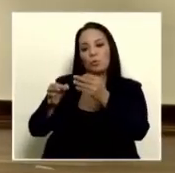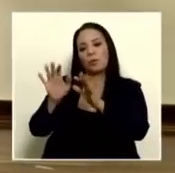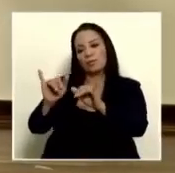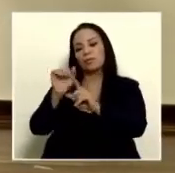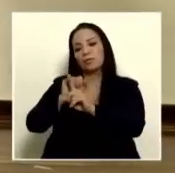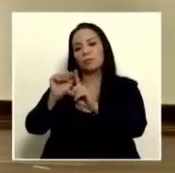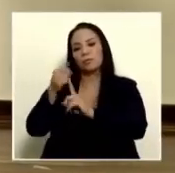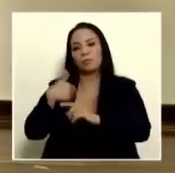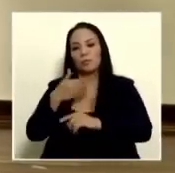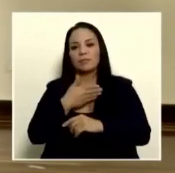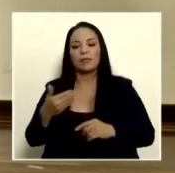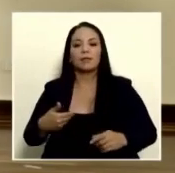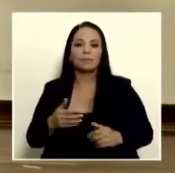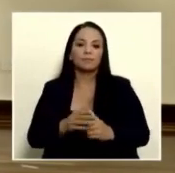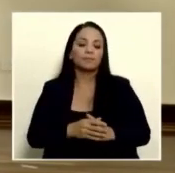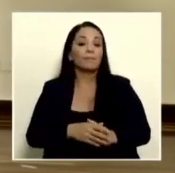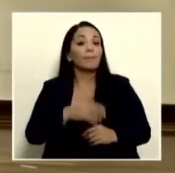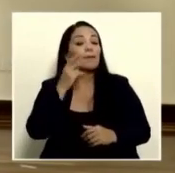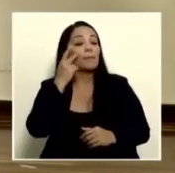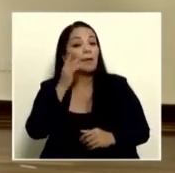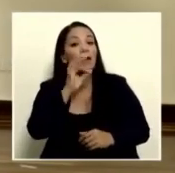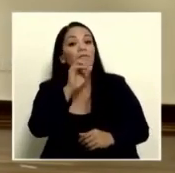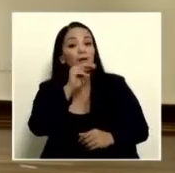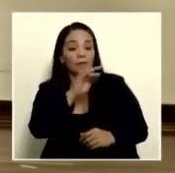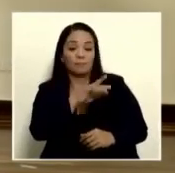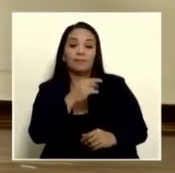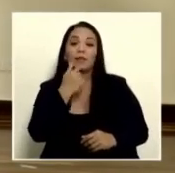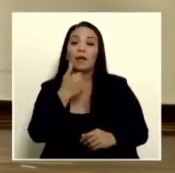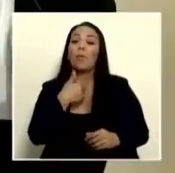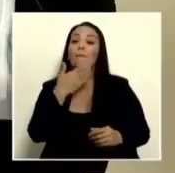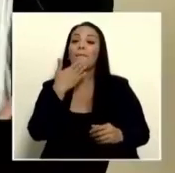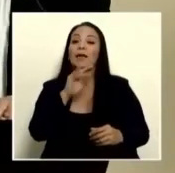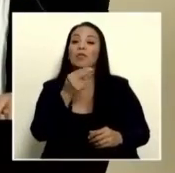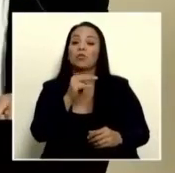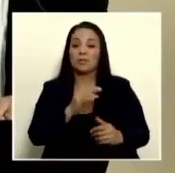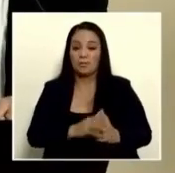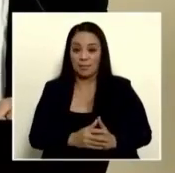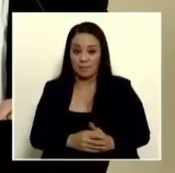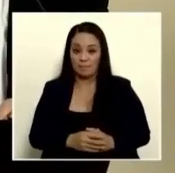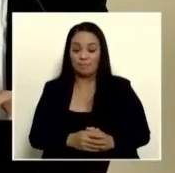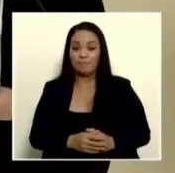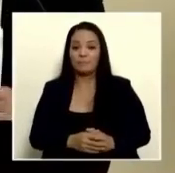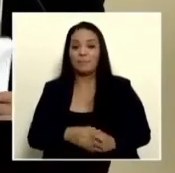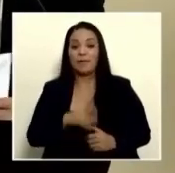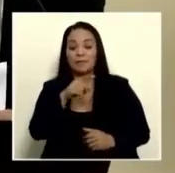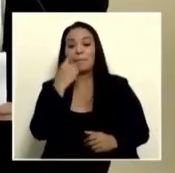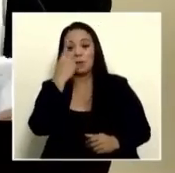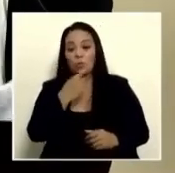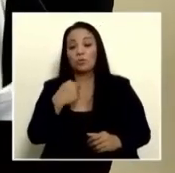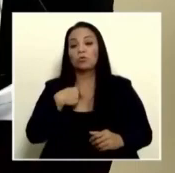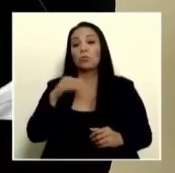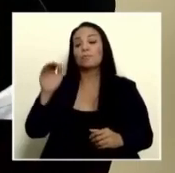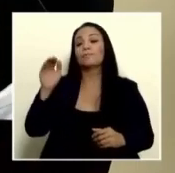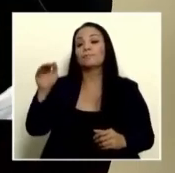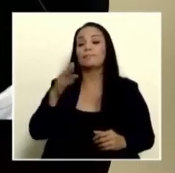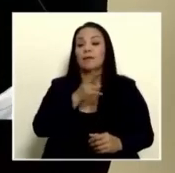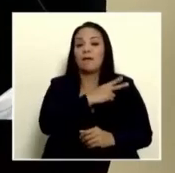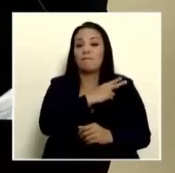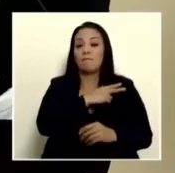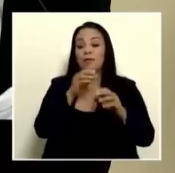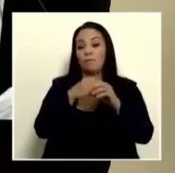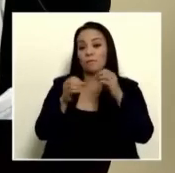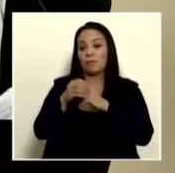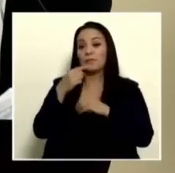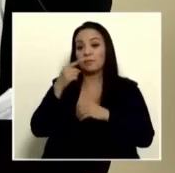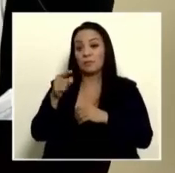situación señor presidente vea don fran le toma las noticias ante esta pregunta le acabo de decir a mi jefe de despacho que usted y yo